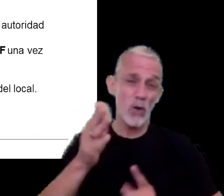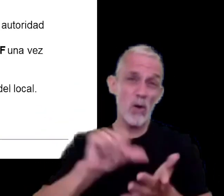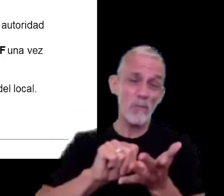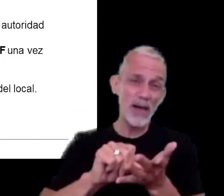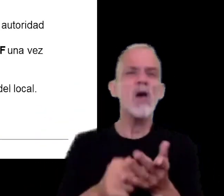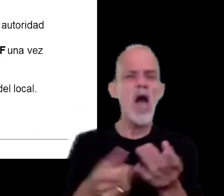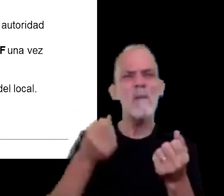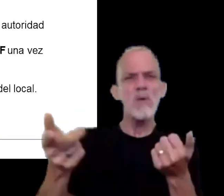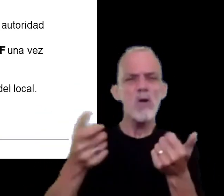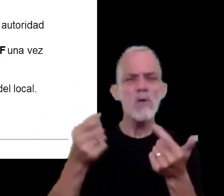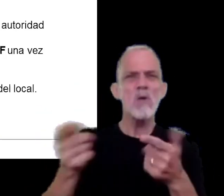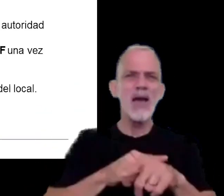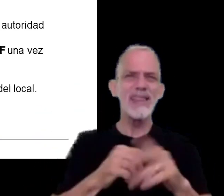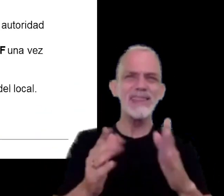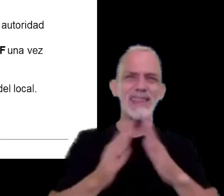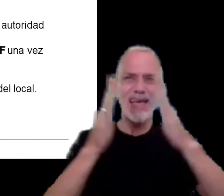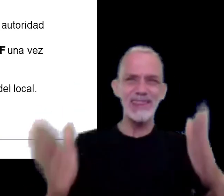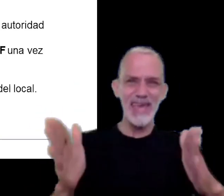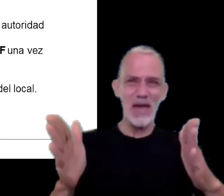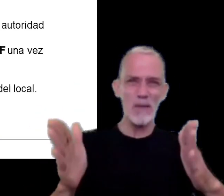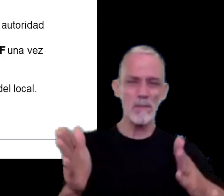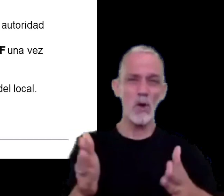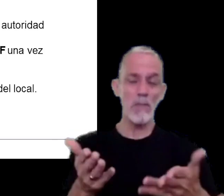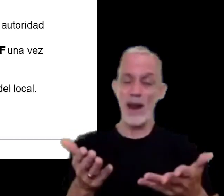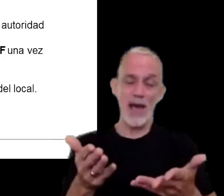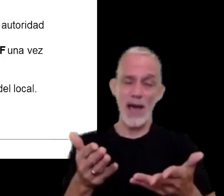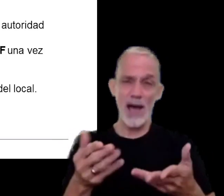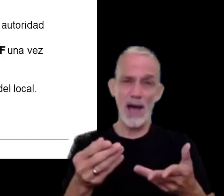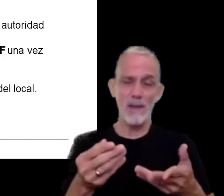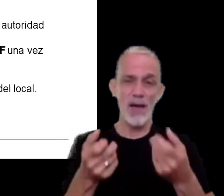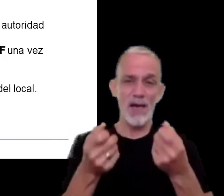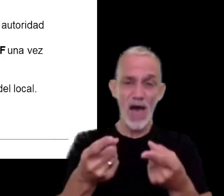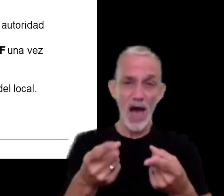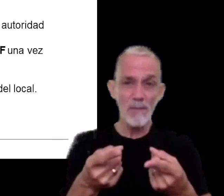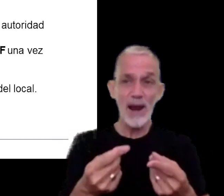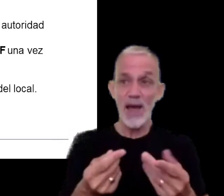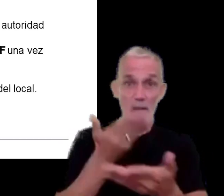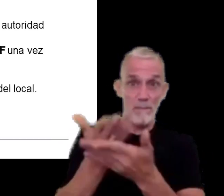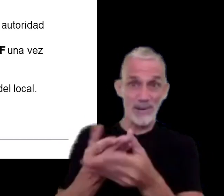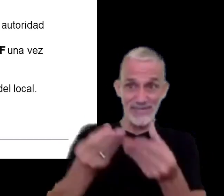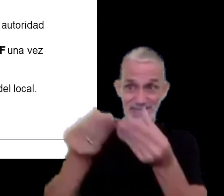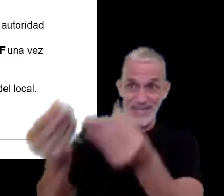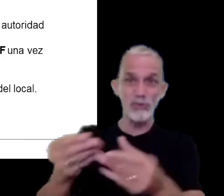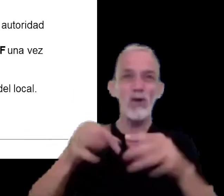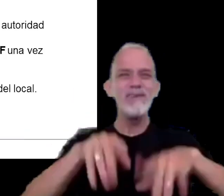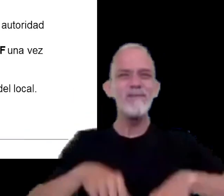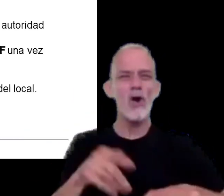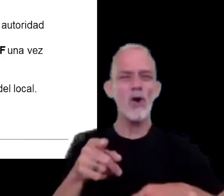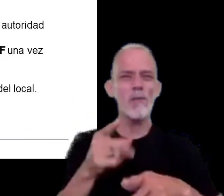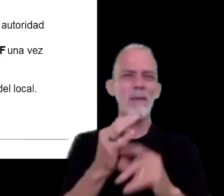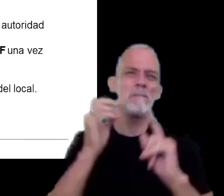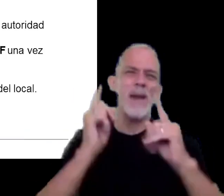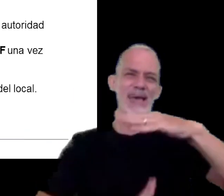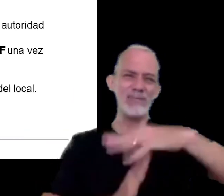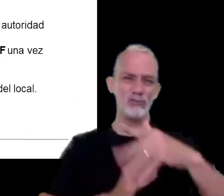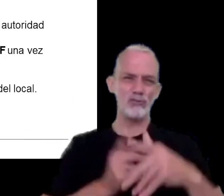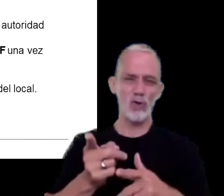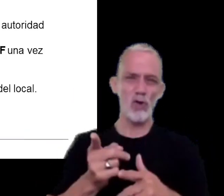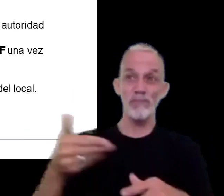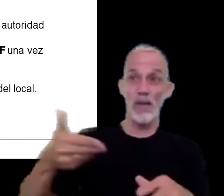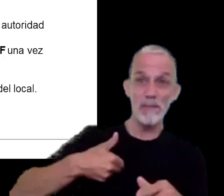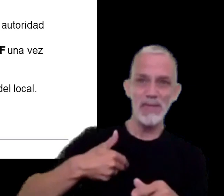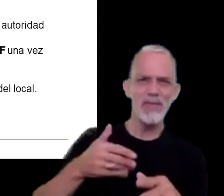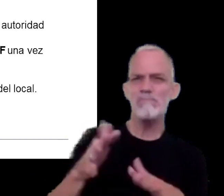el tiempo digamos el tiempo otorgado para presentar el informe maestro una vez que es requerido es de